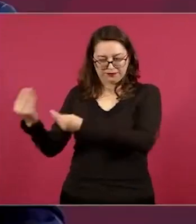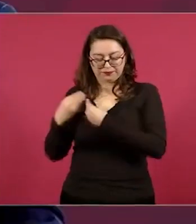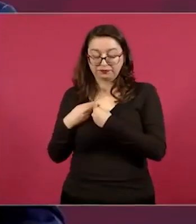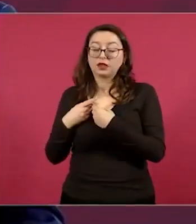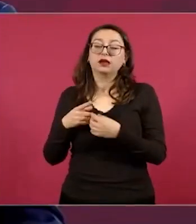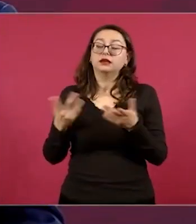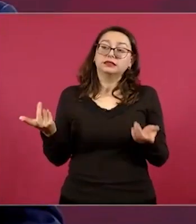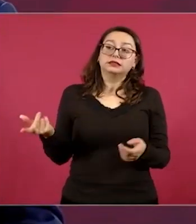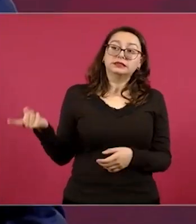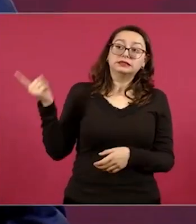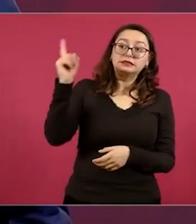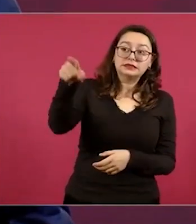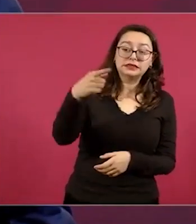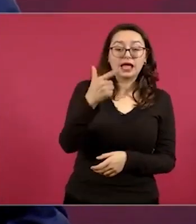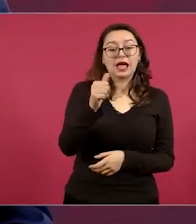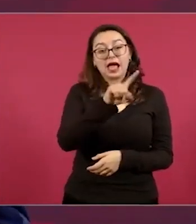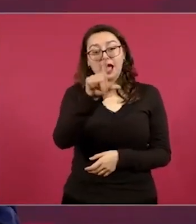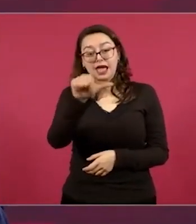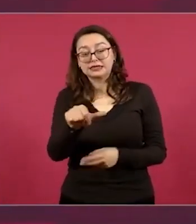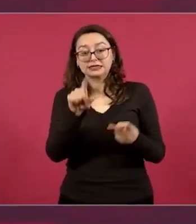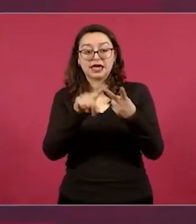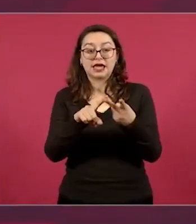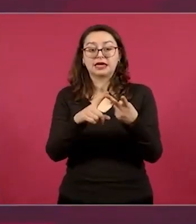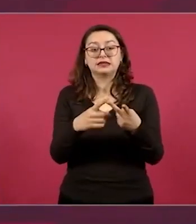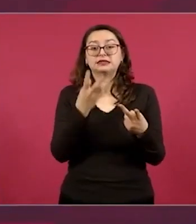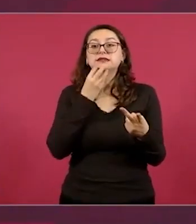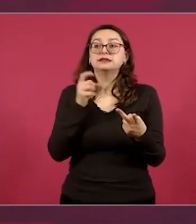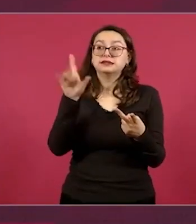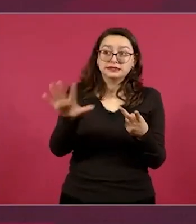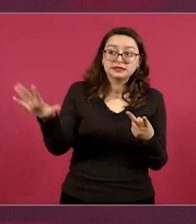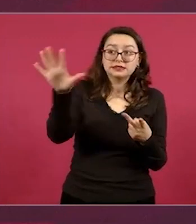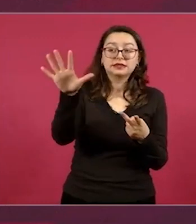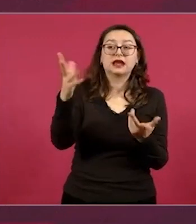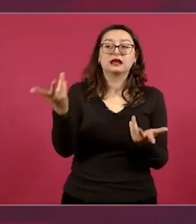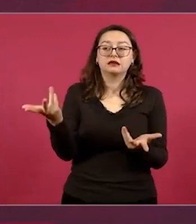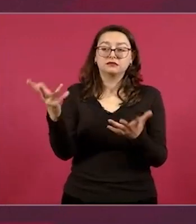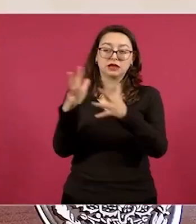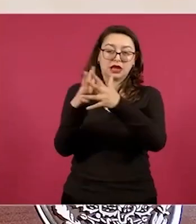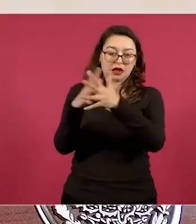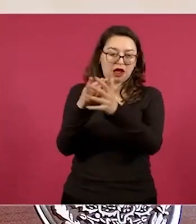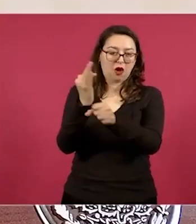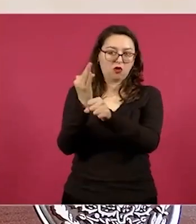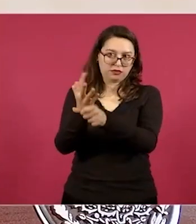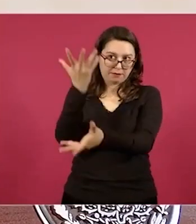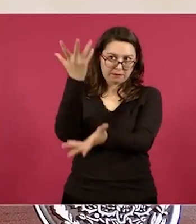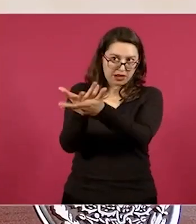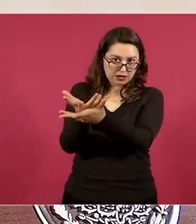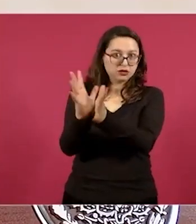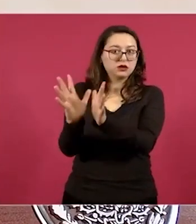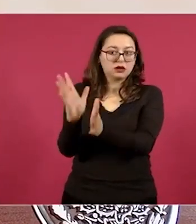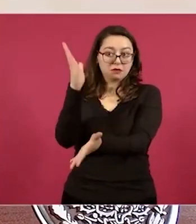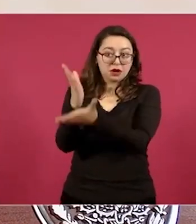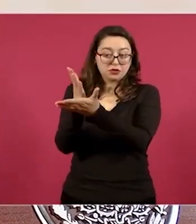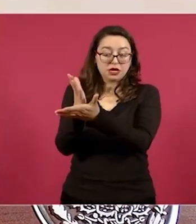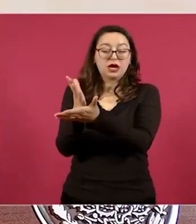es de aproximación, pero le tengo mucha confianza al pueblo de México, dijo en su habitual rueda de prensa en Palacio Nacional. Al hablar de que en los 10